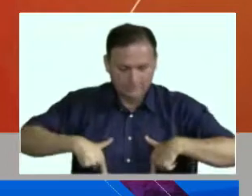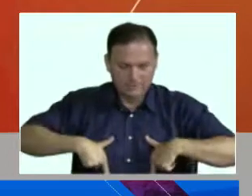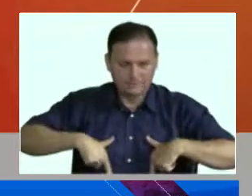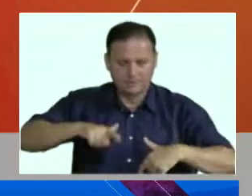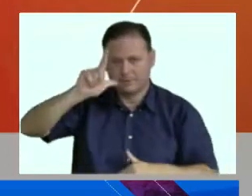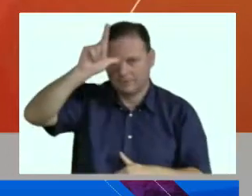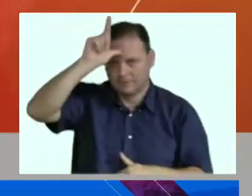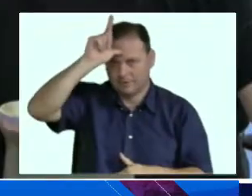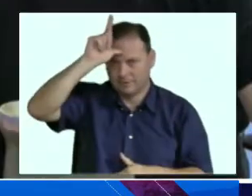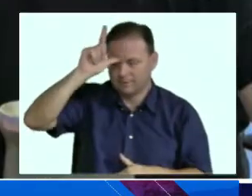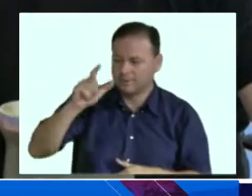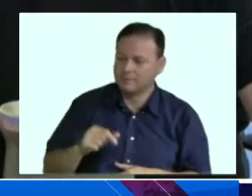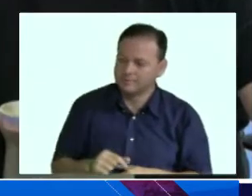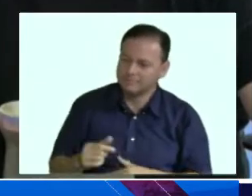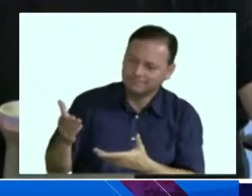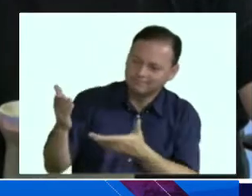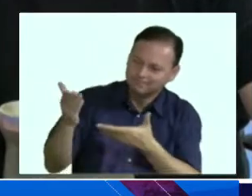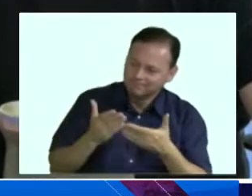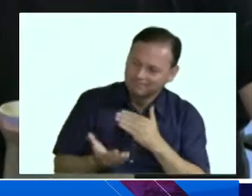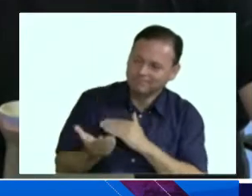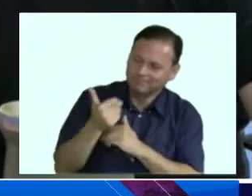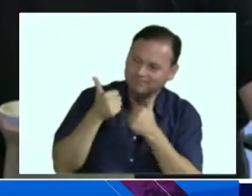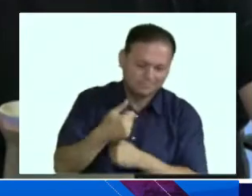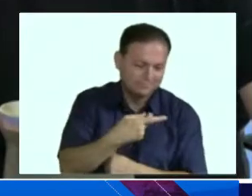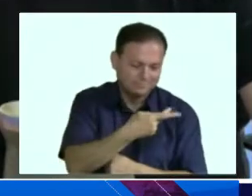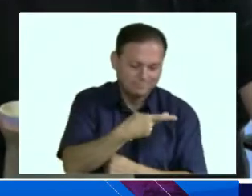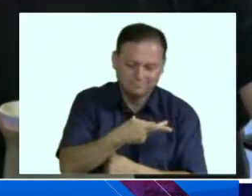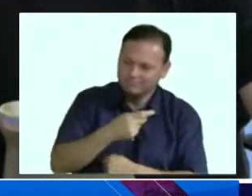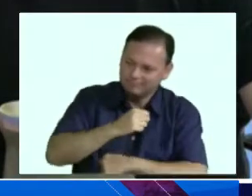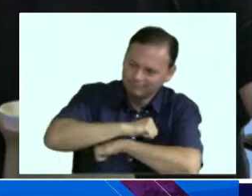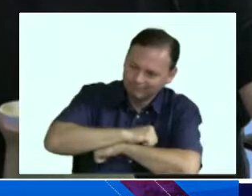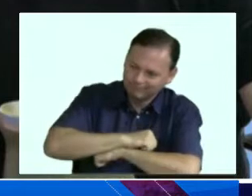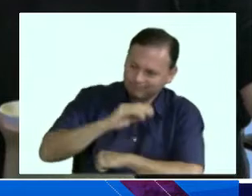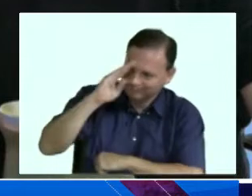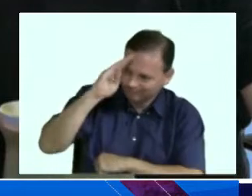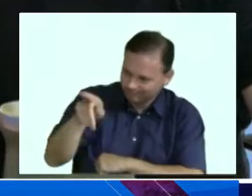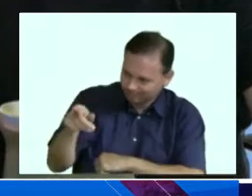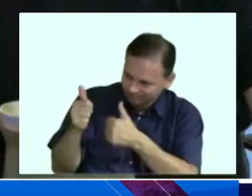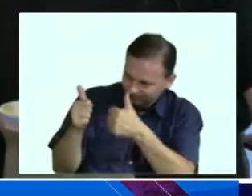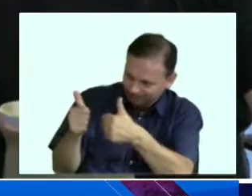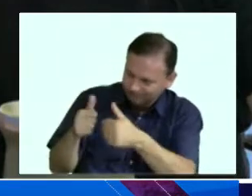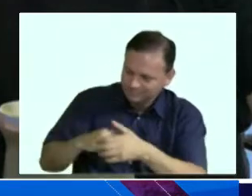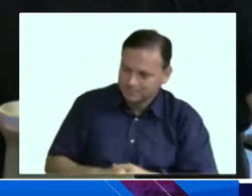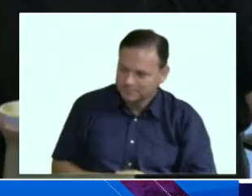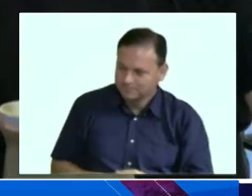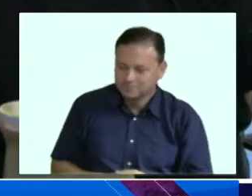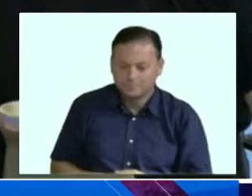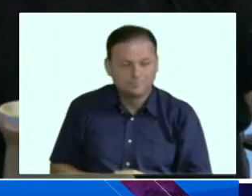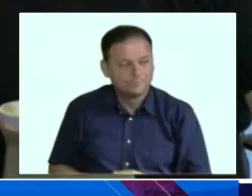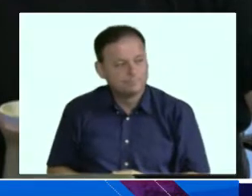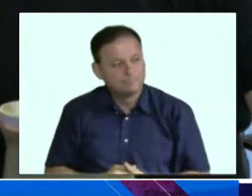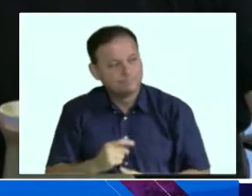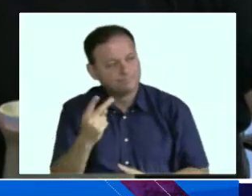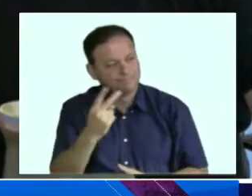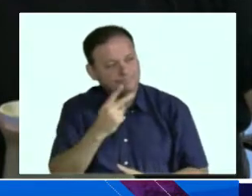Intendente, ¿cómo le va? Buen día, le saludan aquí Carlos y Diego de América Paraguay. Buen día, Diego. Buen día, Carlos.